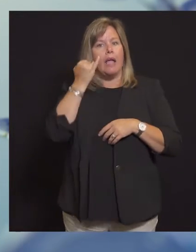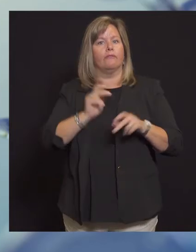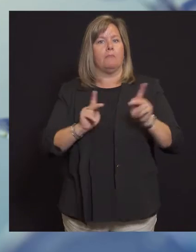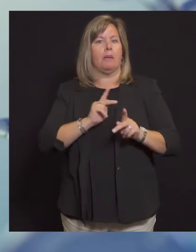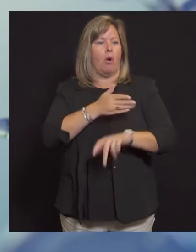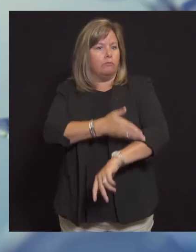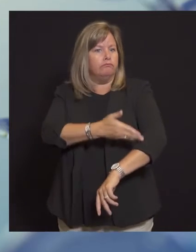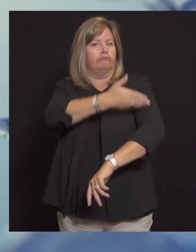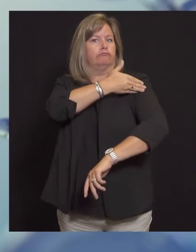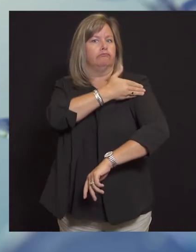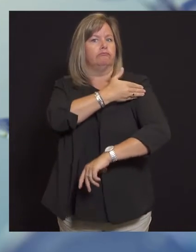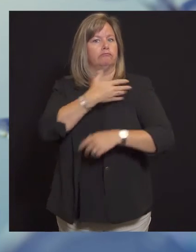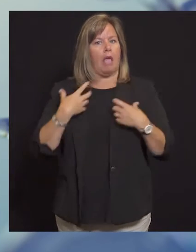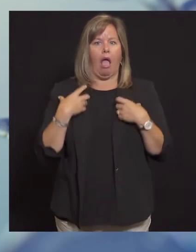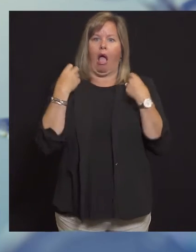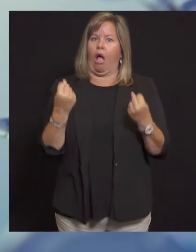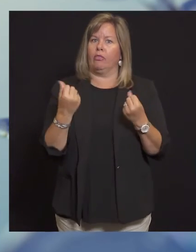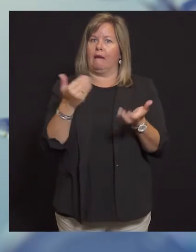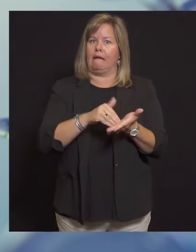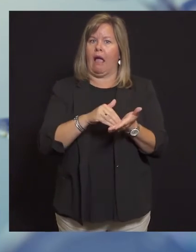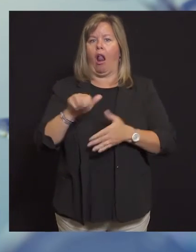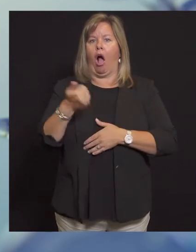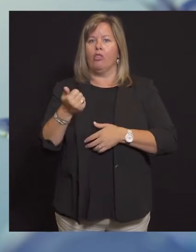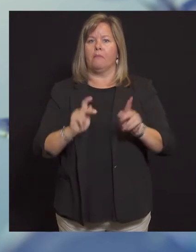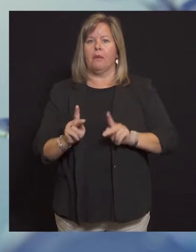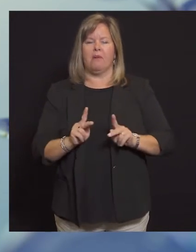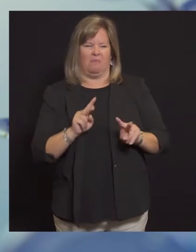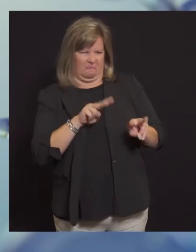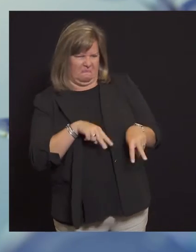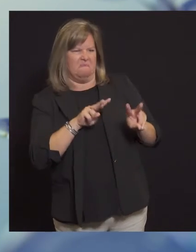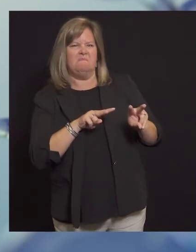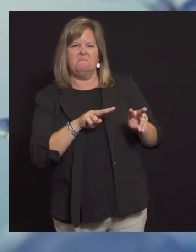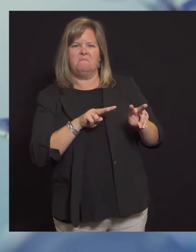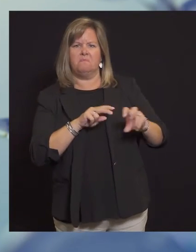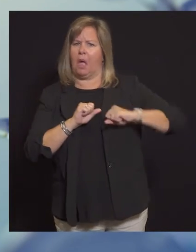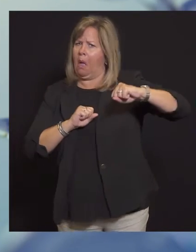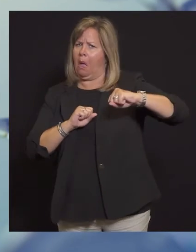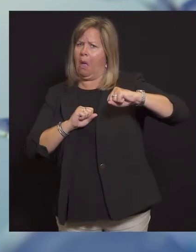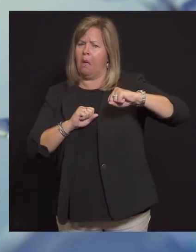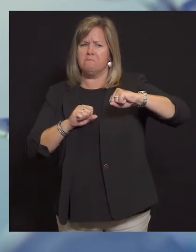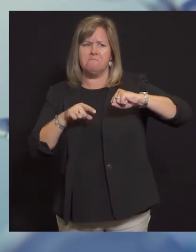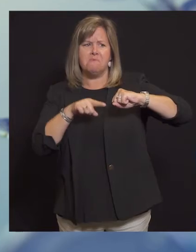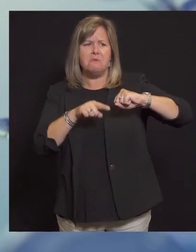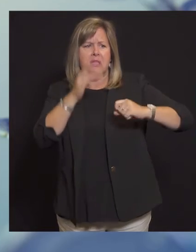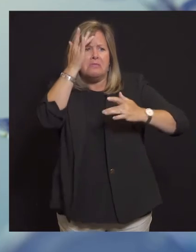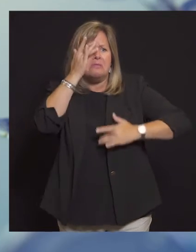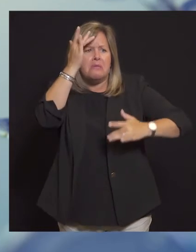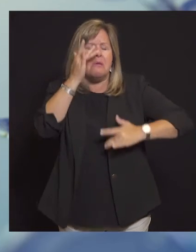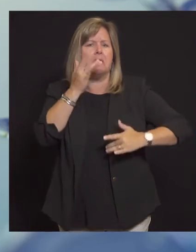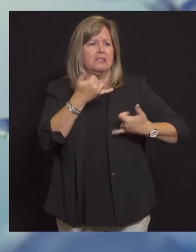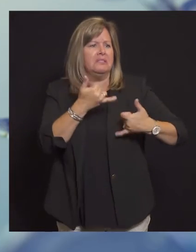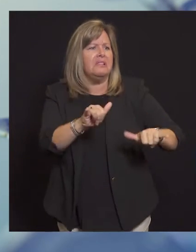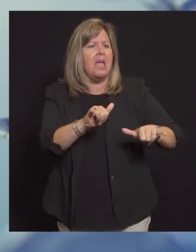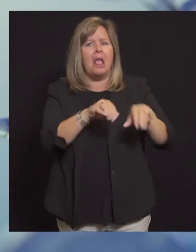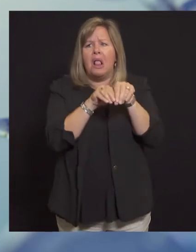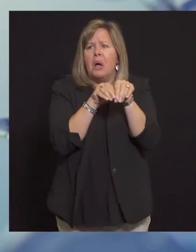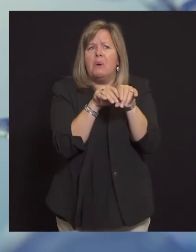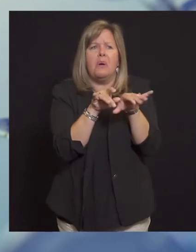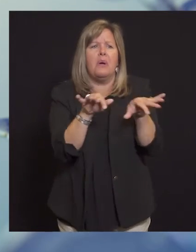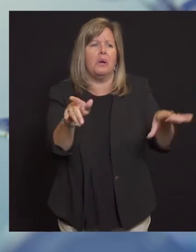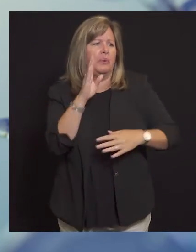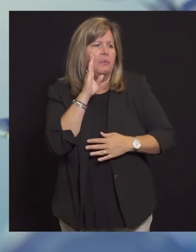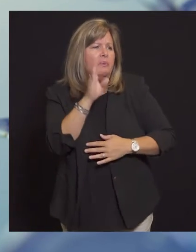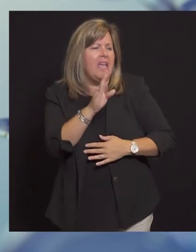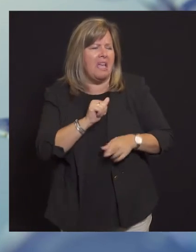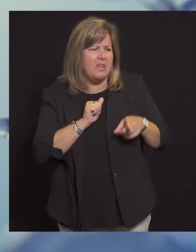quiero hablar un poco sobre el estigma y algunos errores que estoy escuchando en la comunidad. Estoy oyendo que las personas